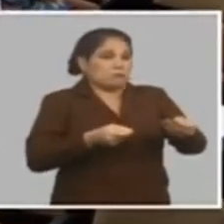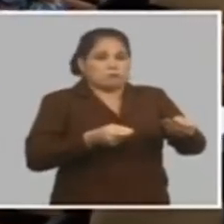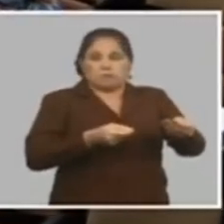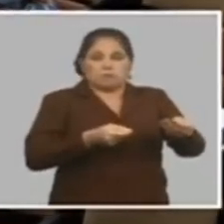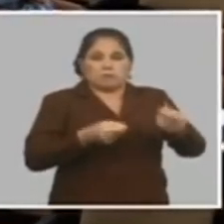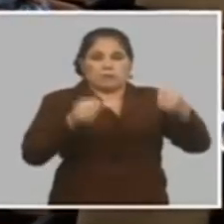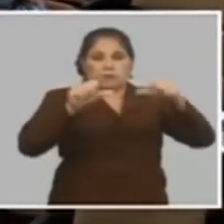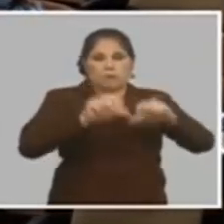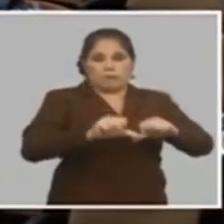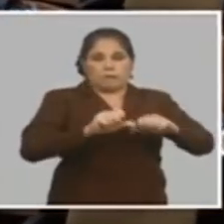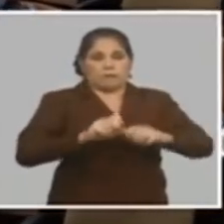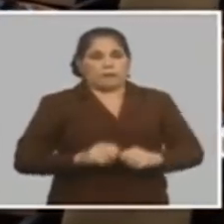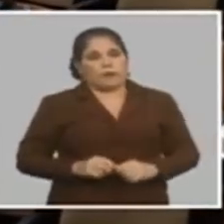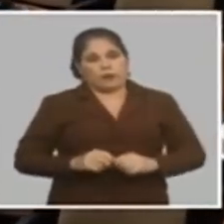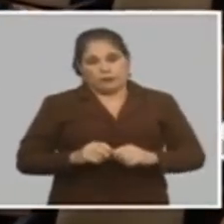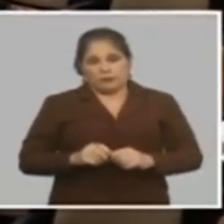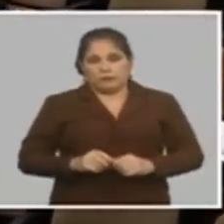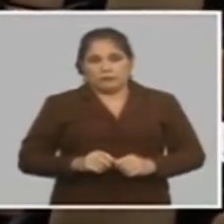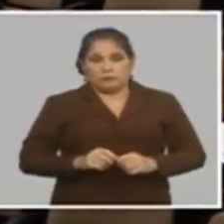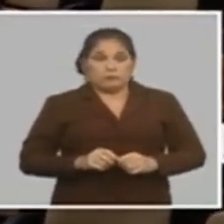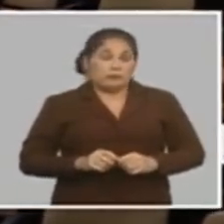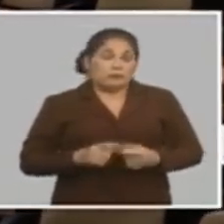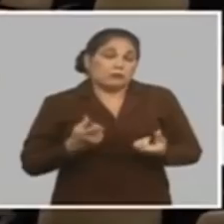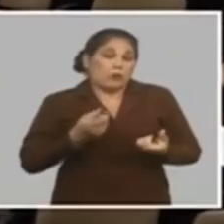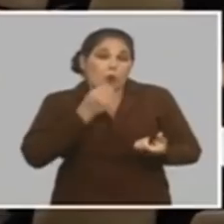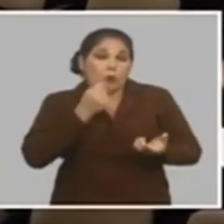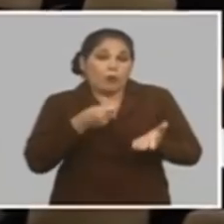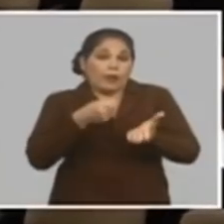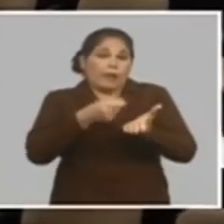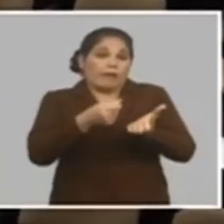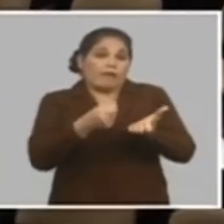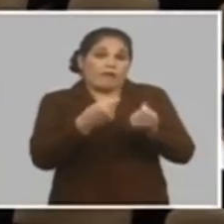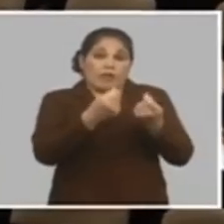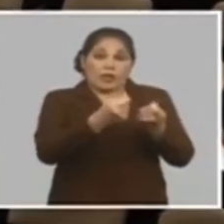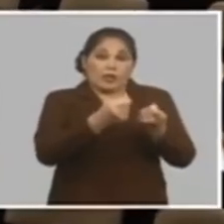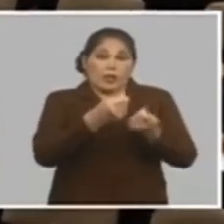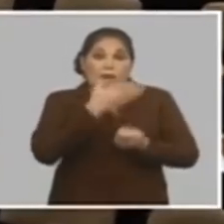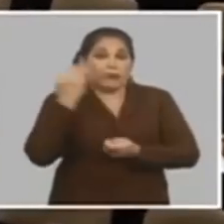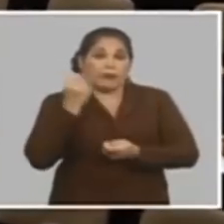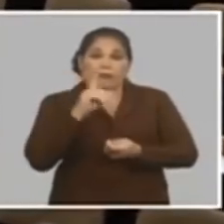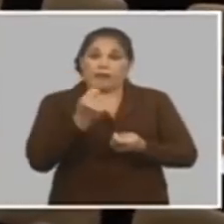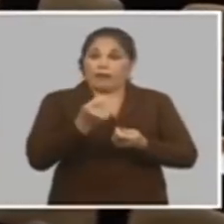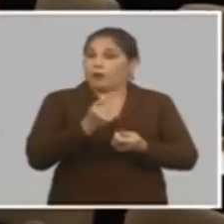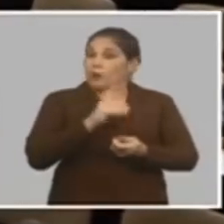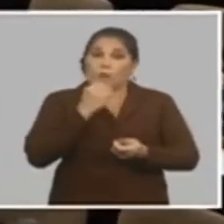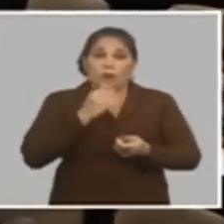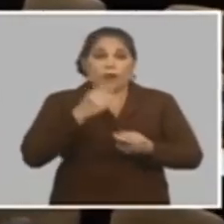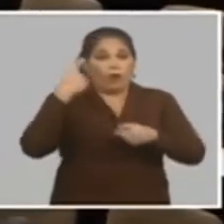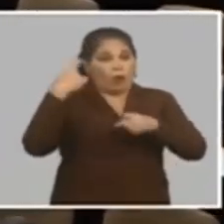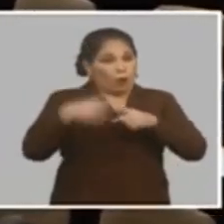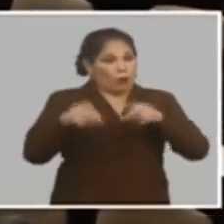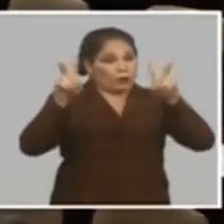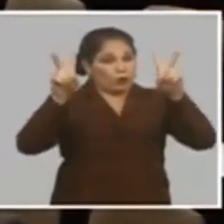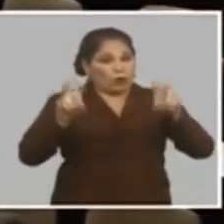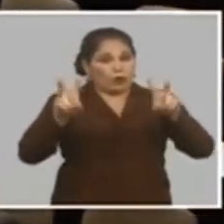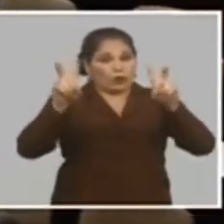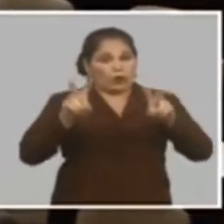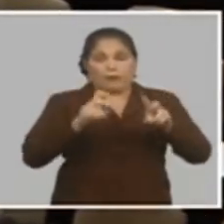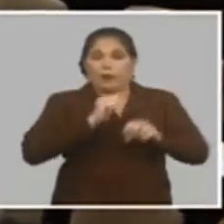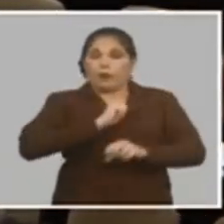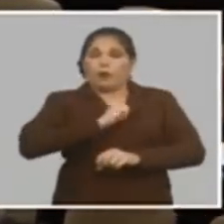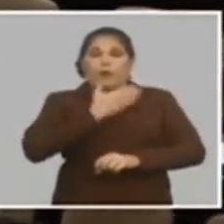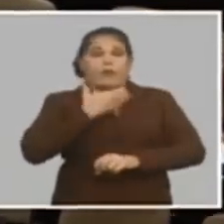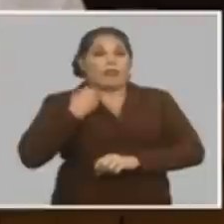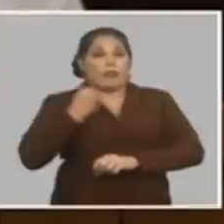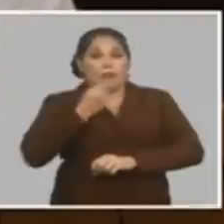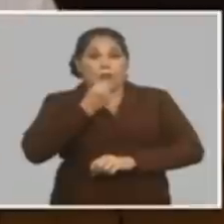devaluación entonces no tiene sentido financiar de pérdida y el otro tema que no quiero que se olvide